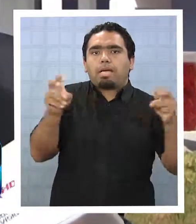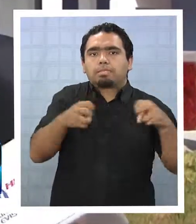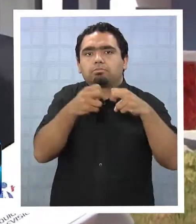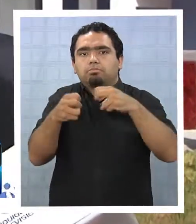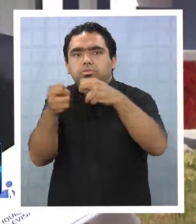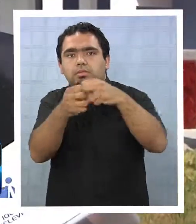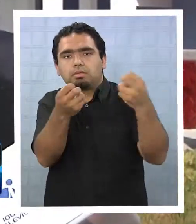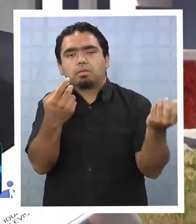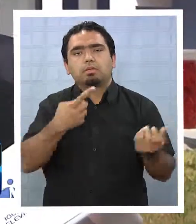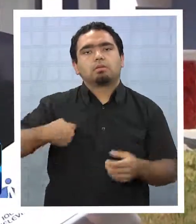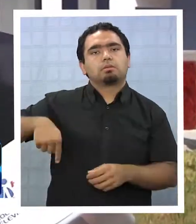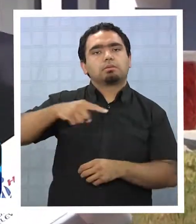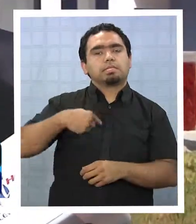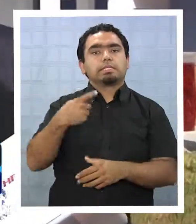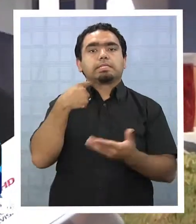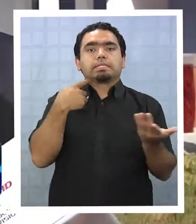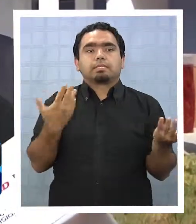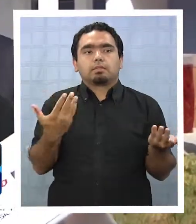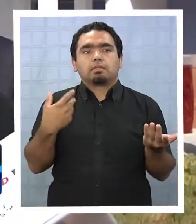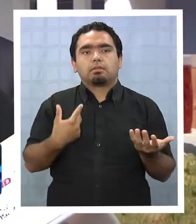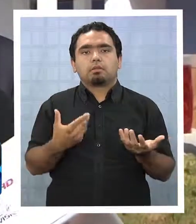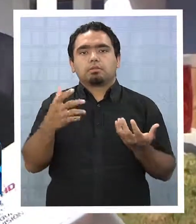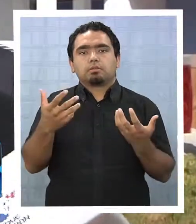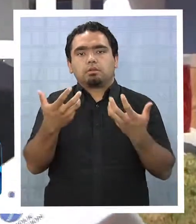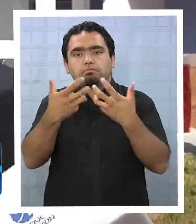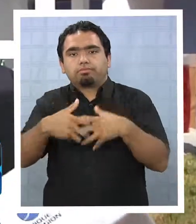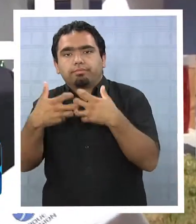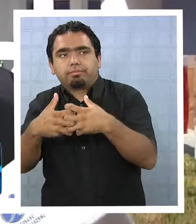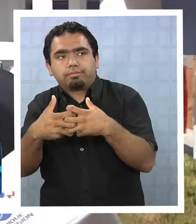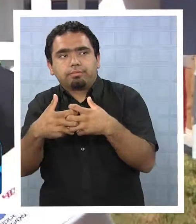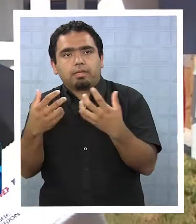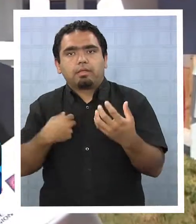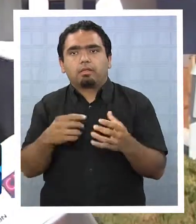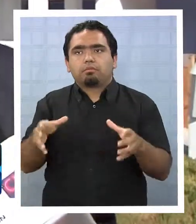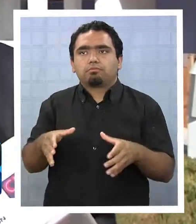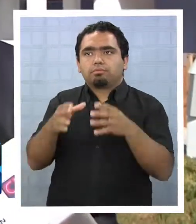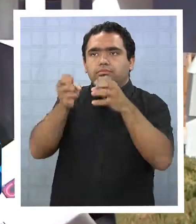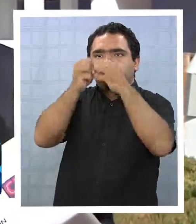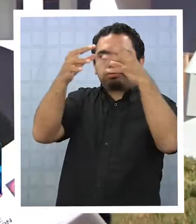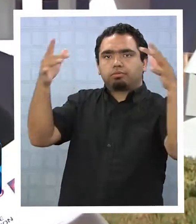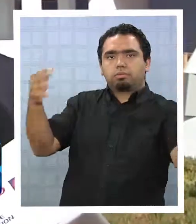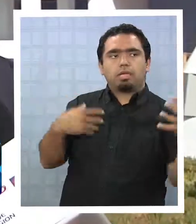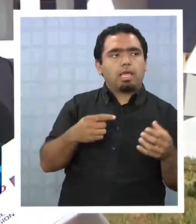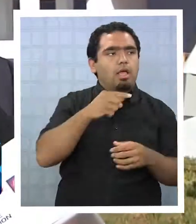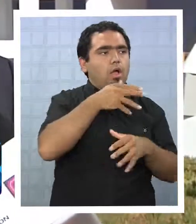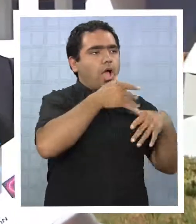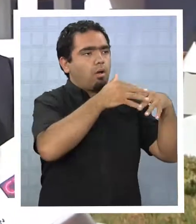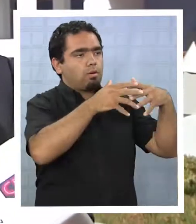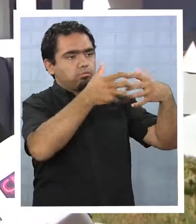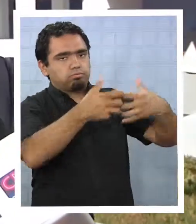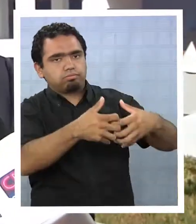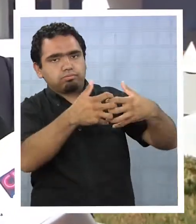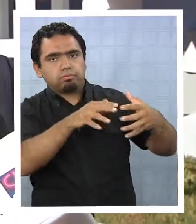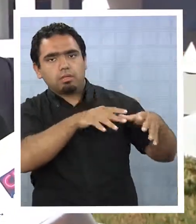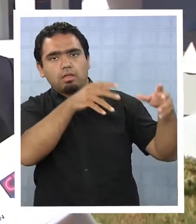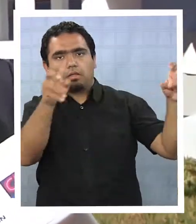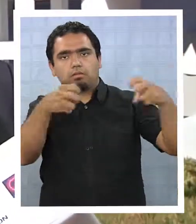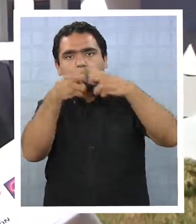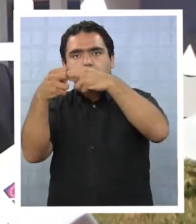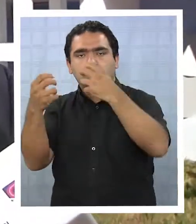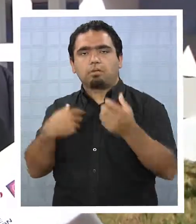Y estamos entrampados si instalamos termoeléctrica o no instalamos, si instalamos hidroeléctrica o no instalamos. Lo de ayer fue